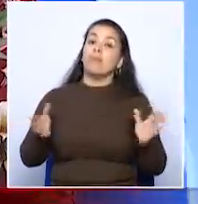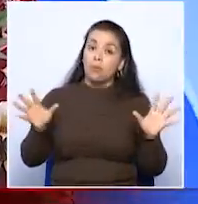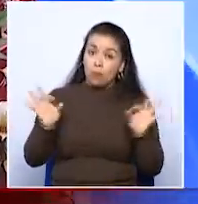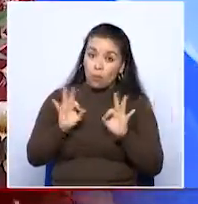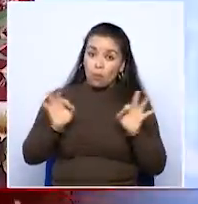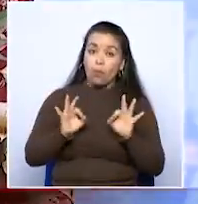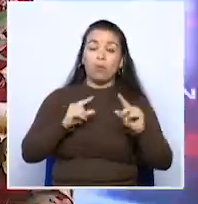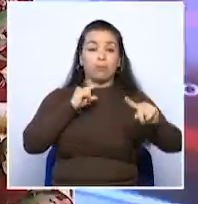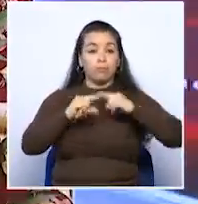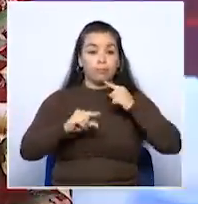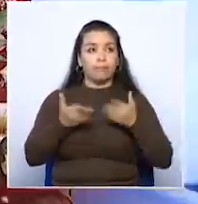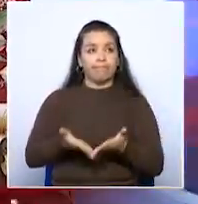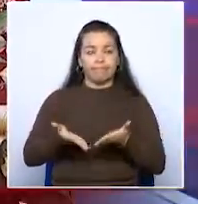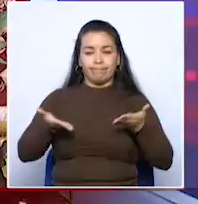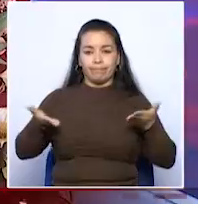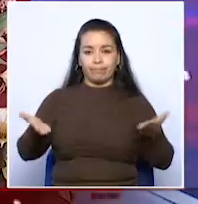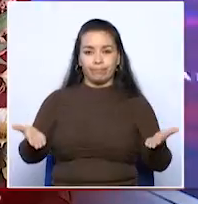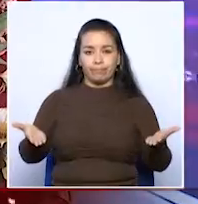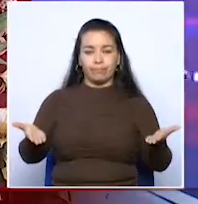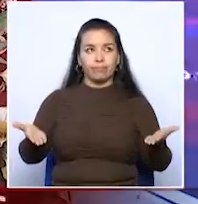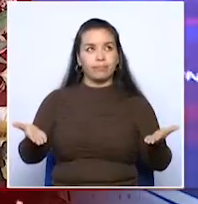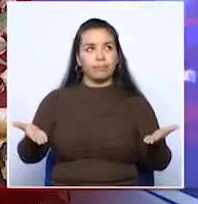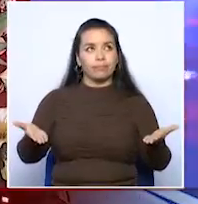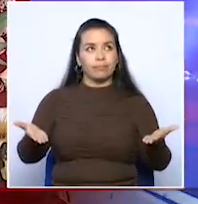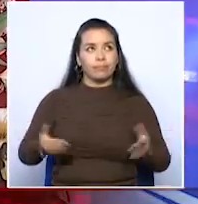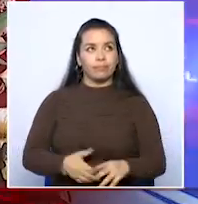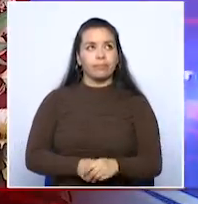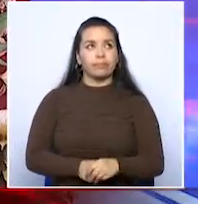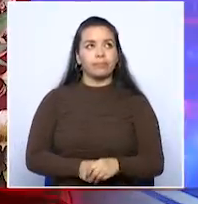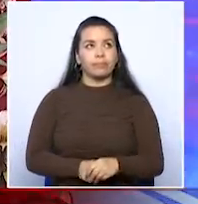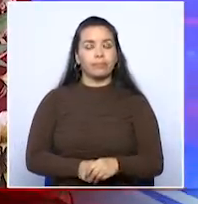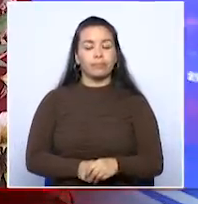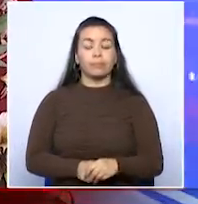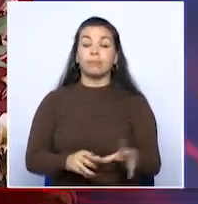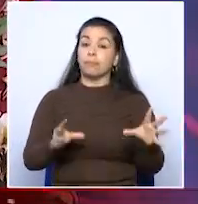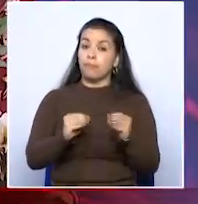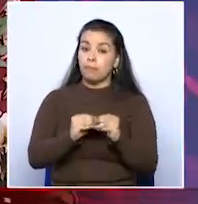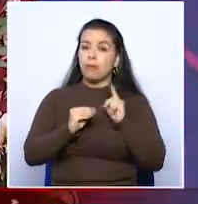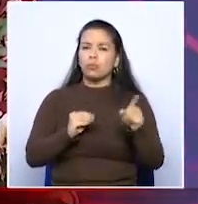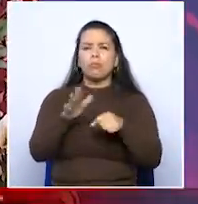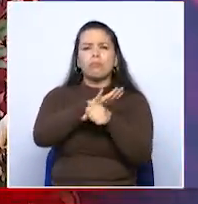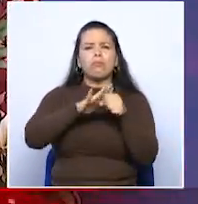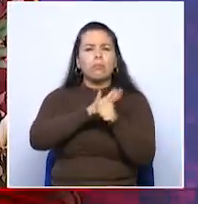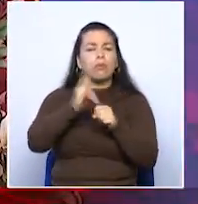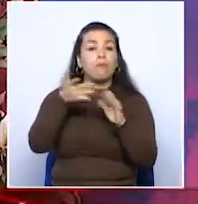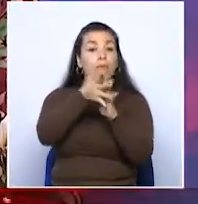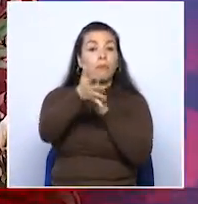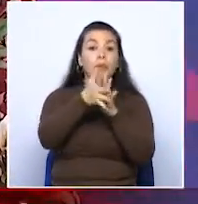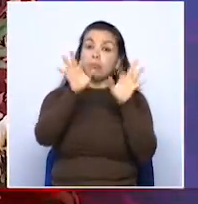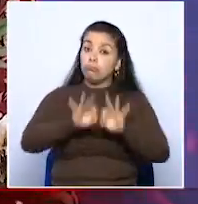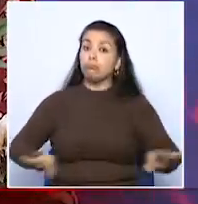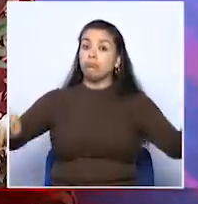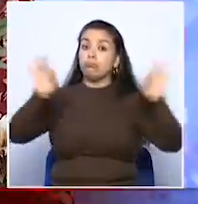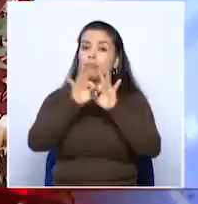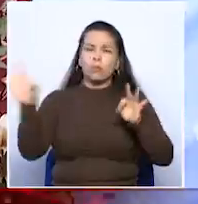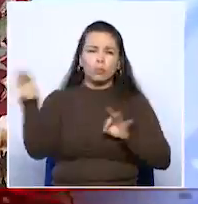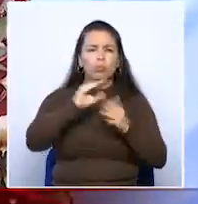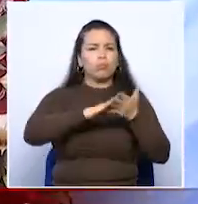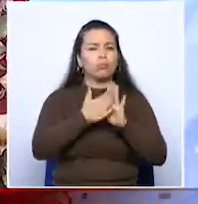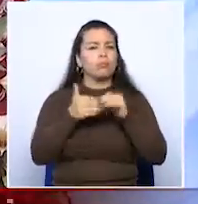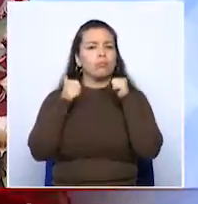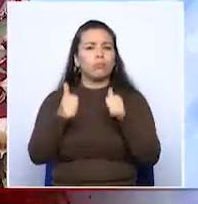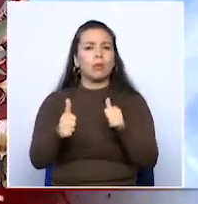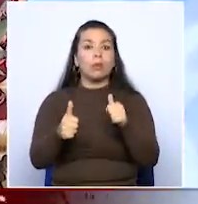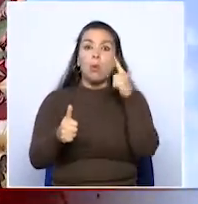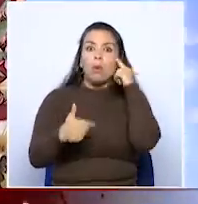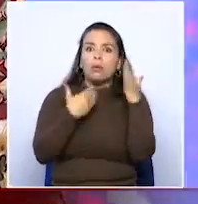puede escribir al correo reporteros del eje arroba telecafe punto tv y hablando de sus barrios e información que es muy importante para toda la comunidad de